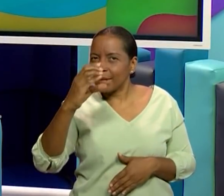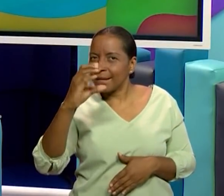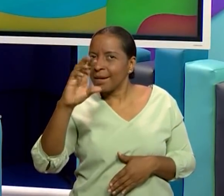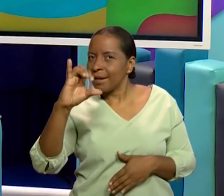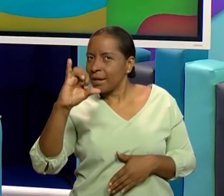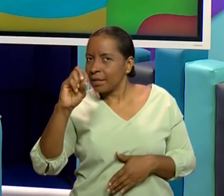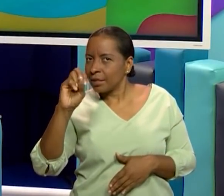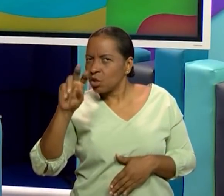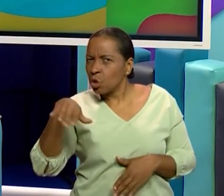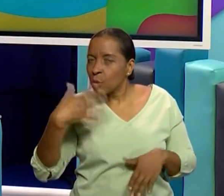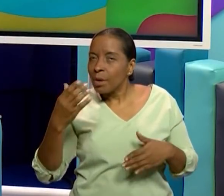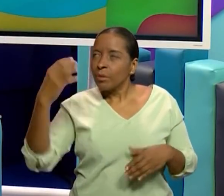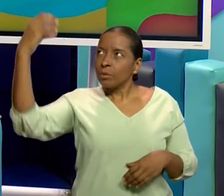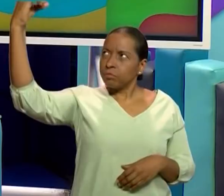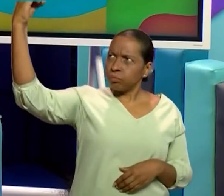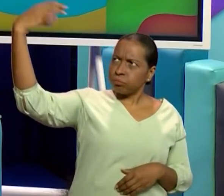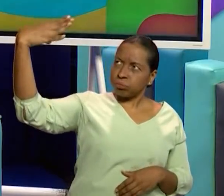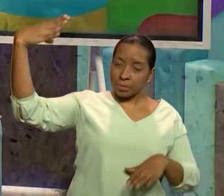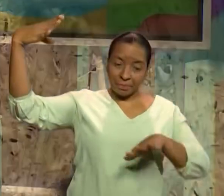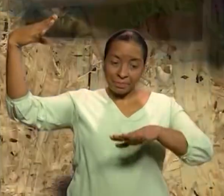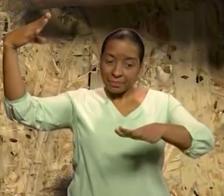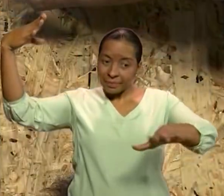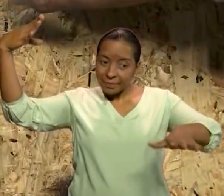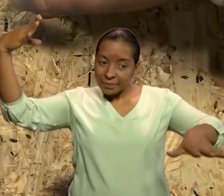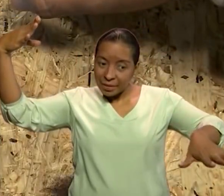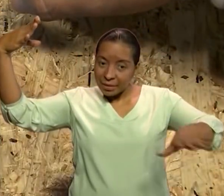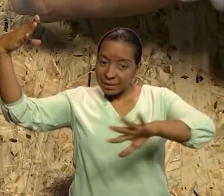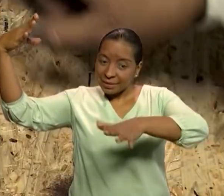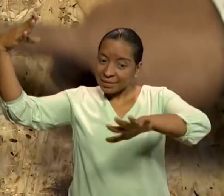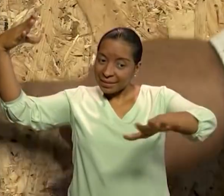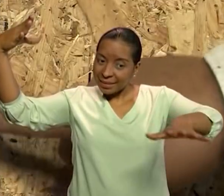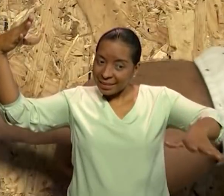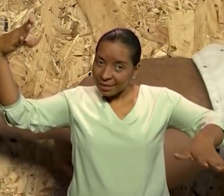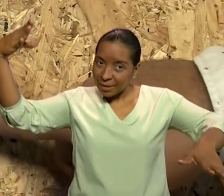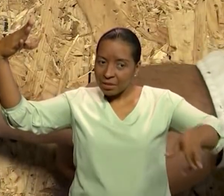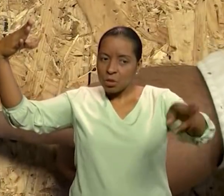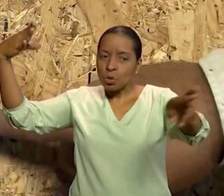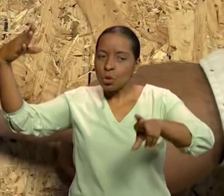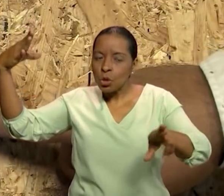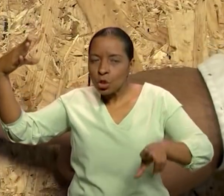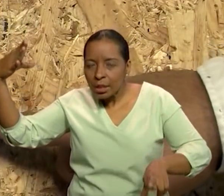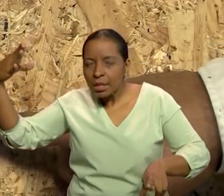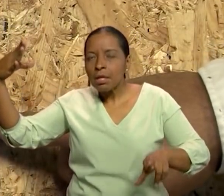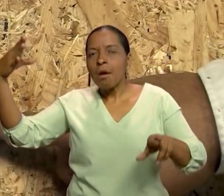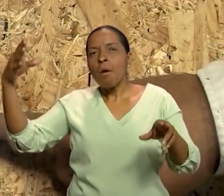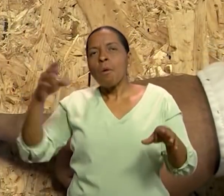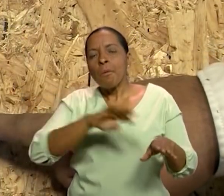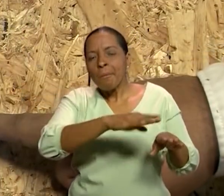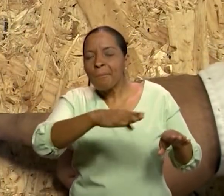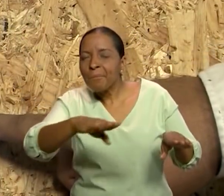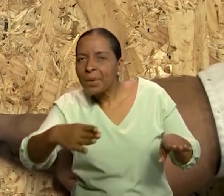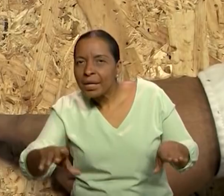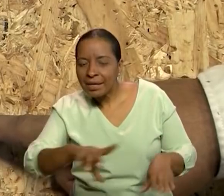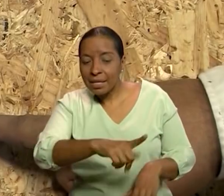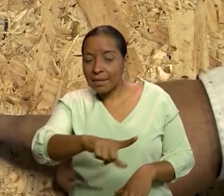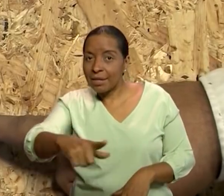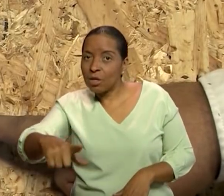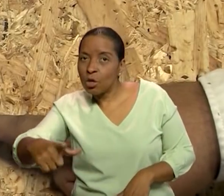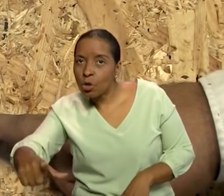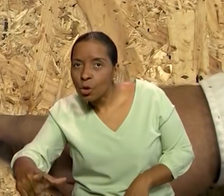calienta, miren aquí está el sol, las aguas de los ríos y mares, en este caso, y los lagos,